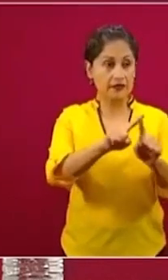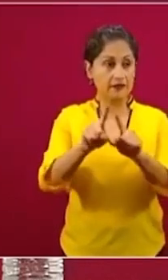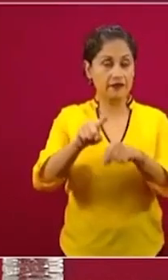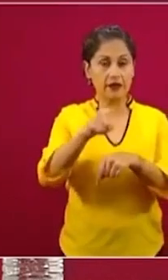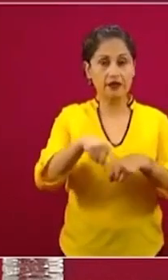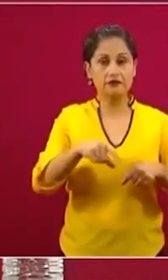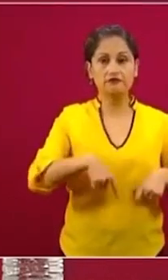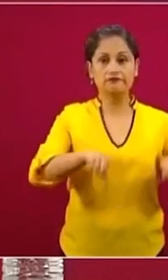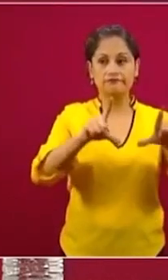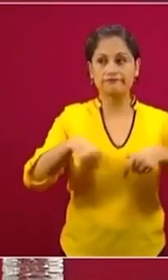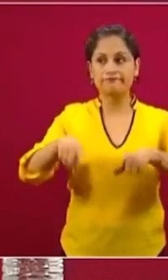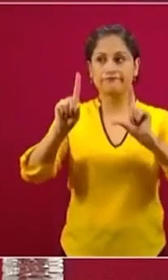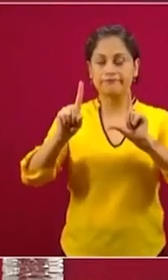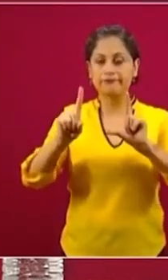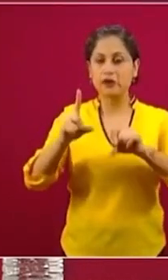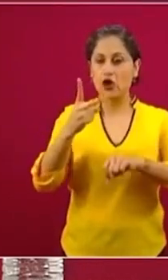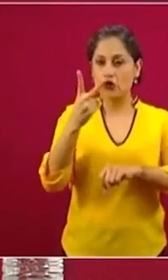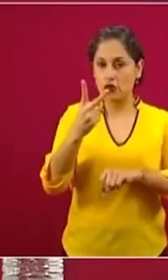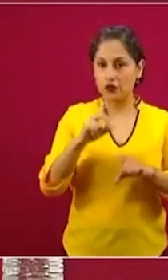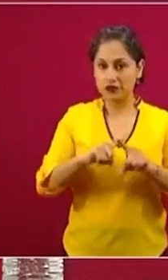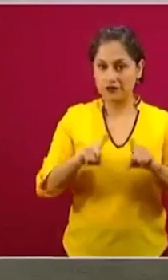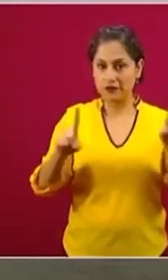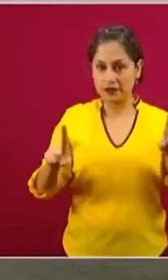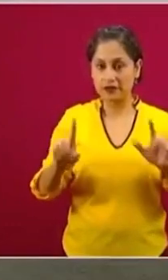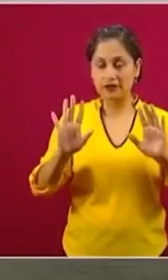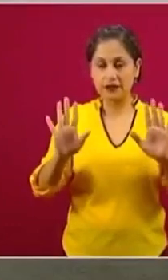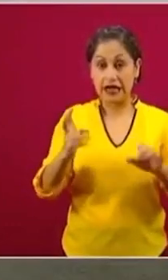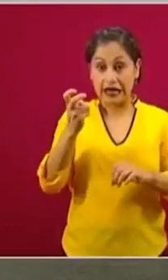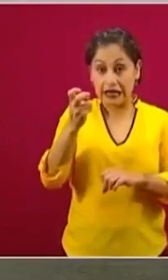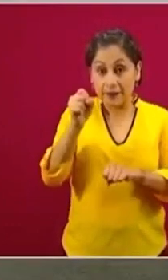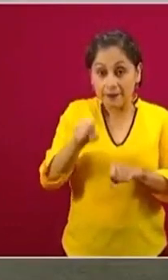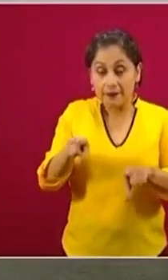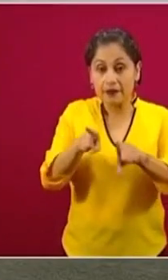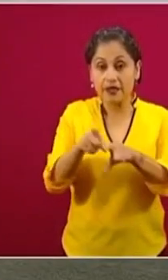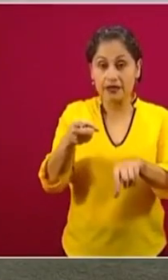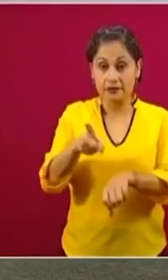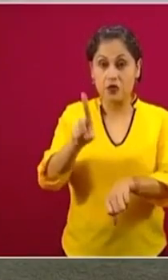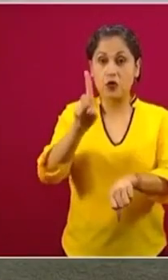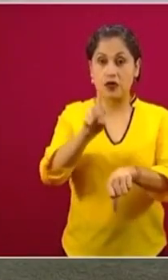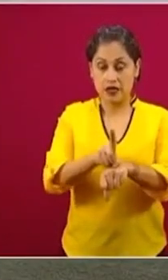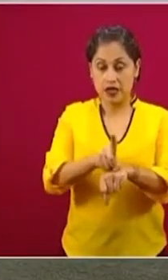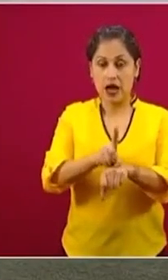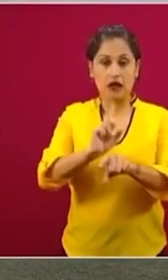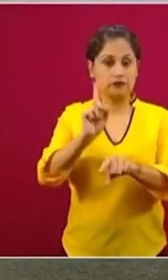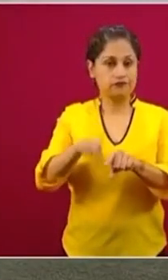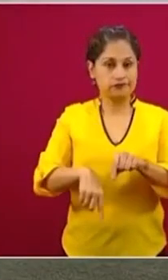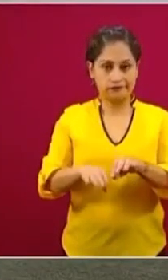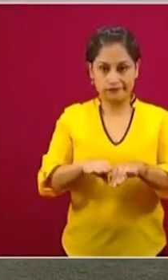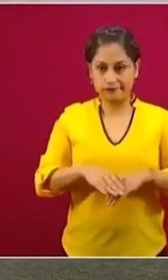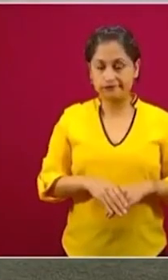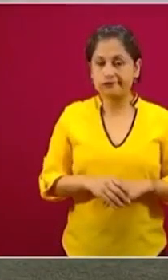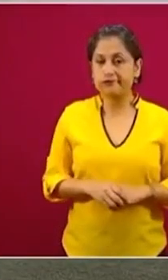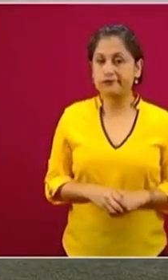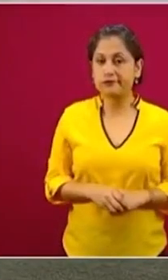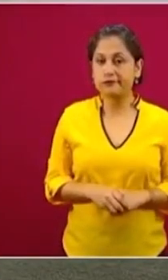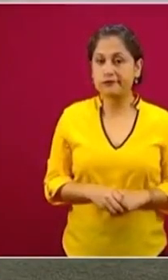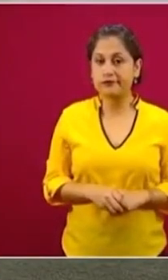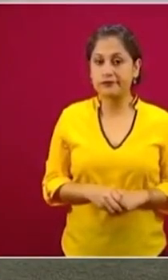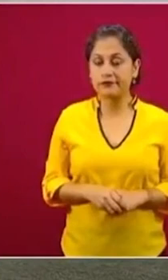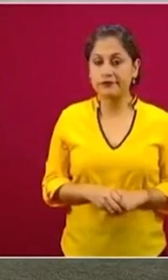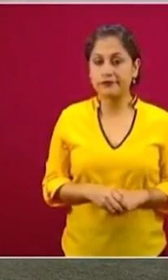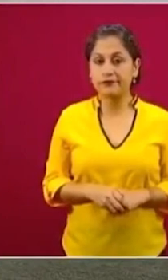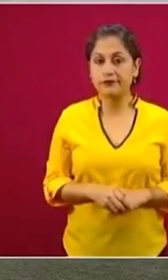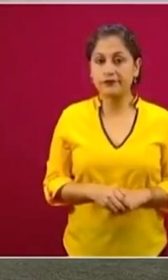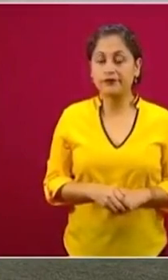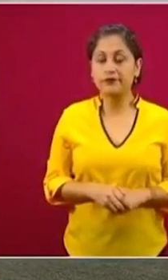y en ese sentido a partir de ese día, antes de que surgiera tanto lo que estableció